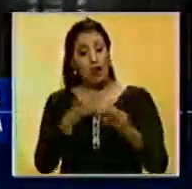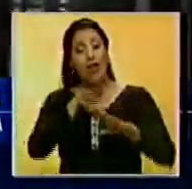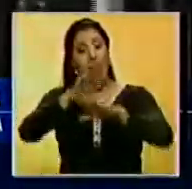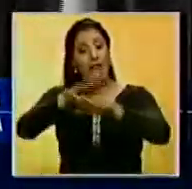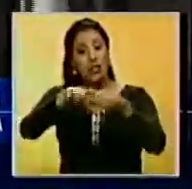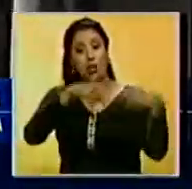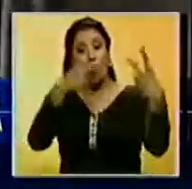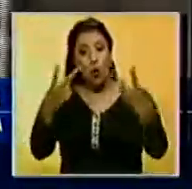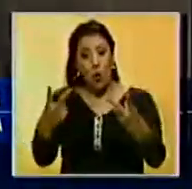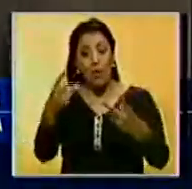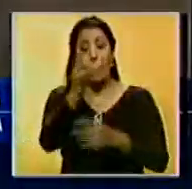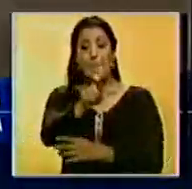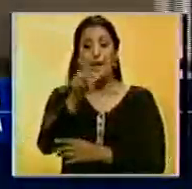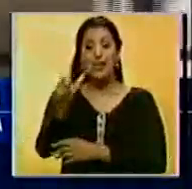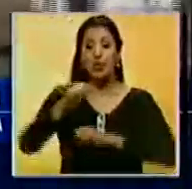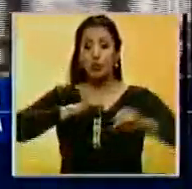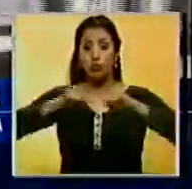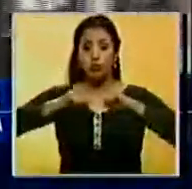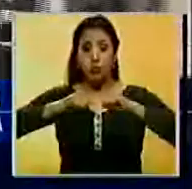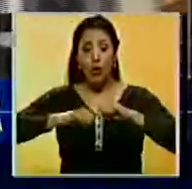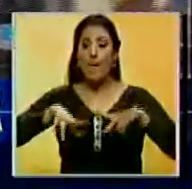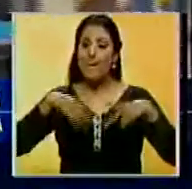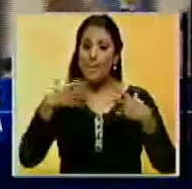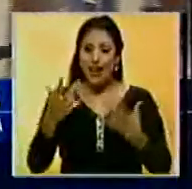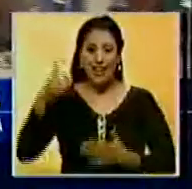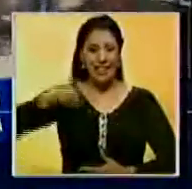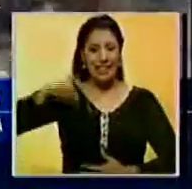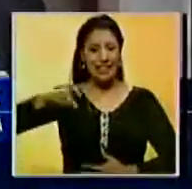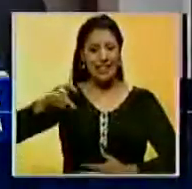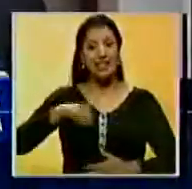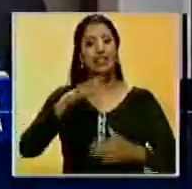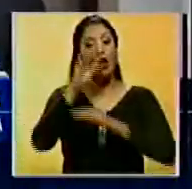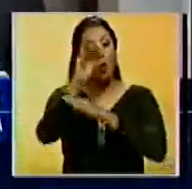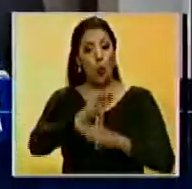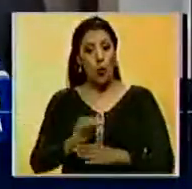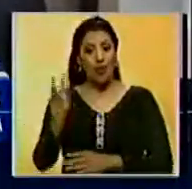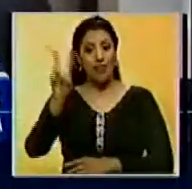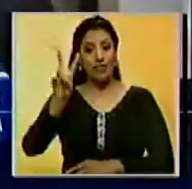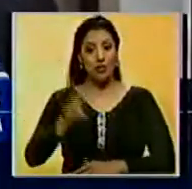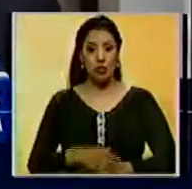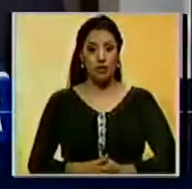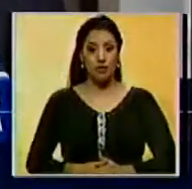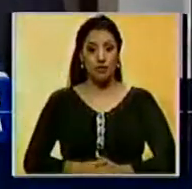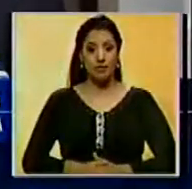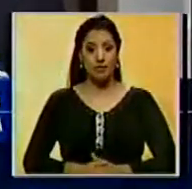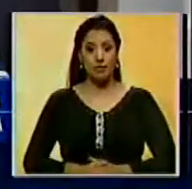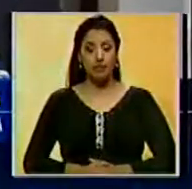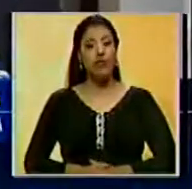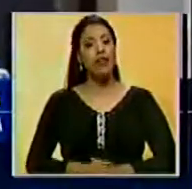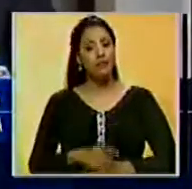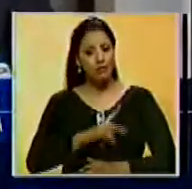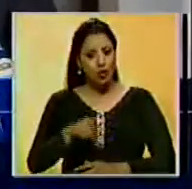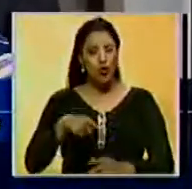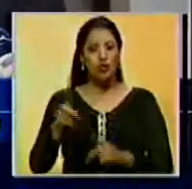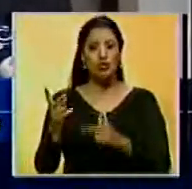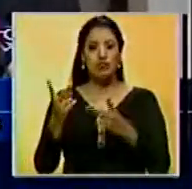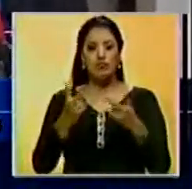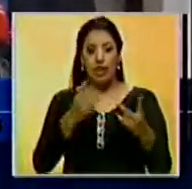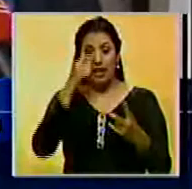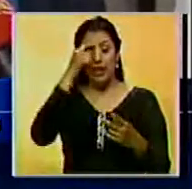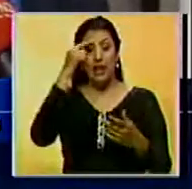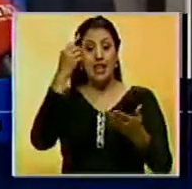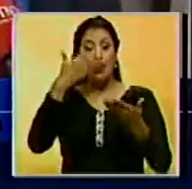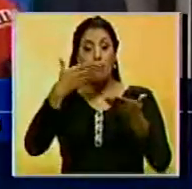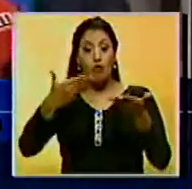solicita al organismo active los mecanismos necesarios para la protección de Venezuela. Ha sido recibido el